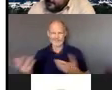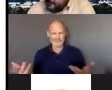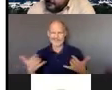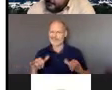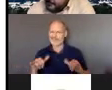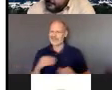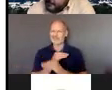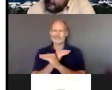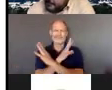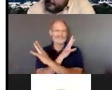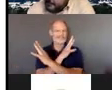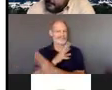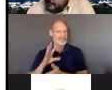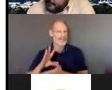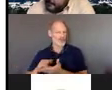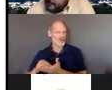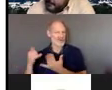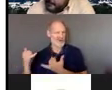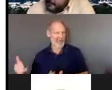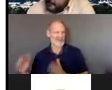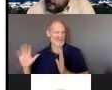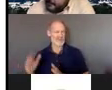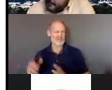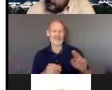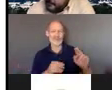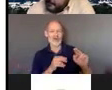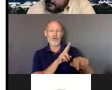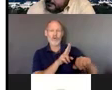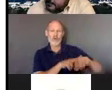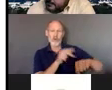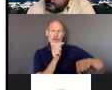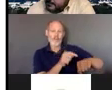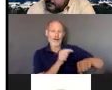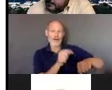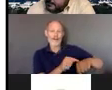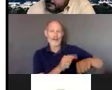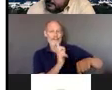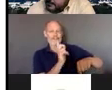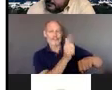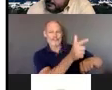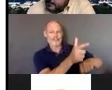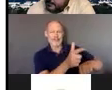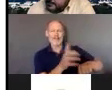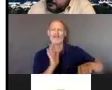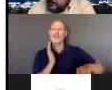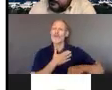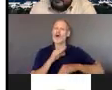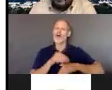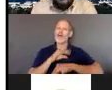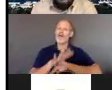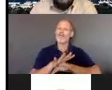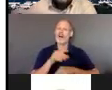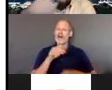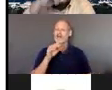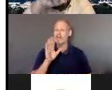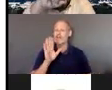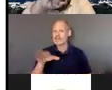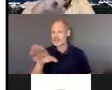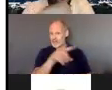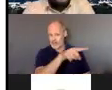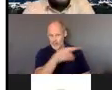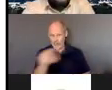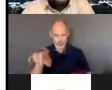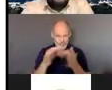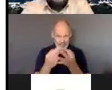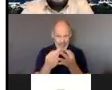entonces estamos asesorando a todas las familias que mantengan el ojo sobre cuáles son los servicios el número de minutos el